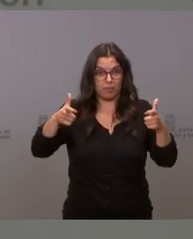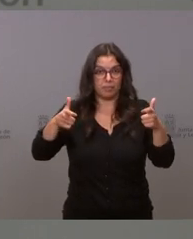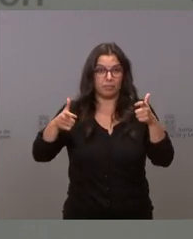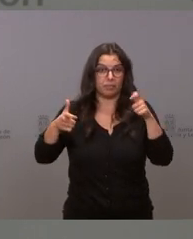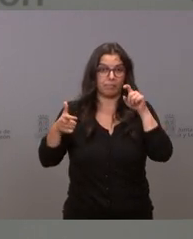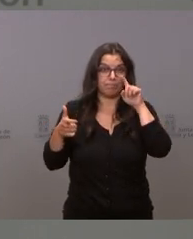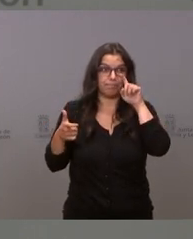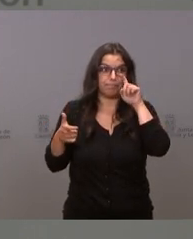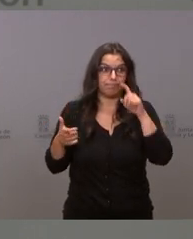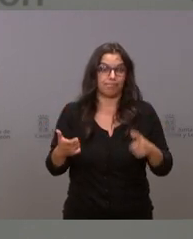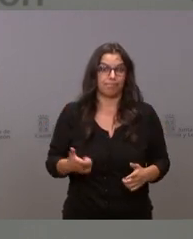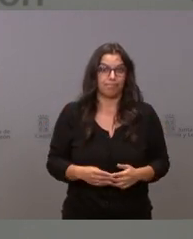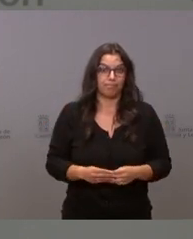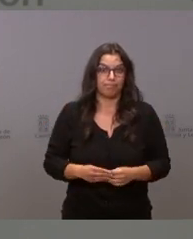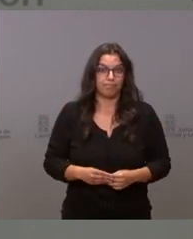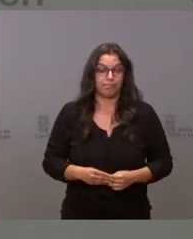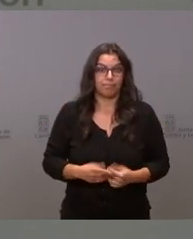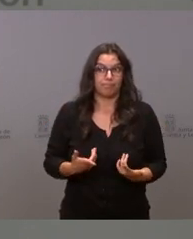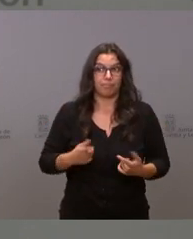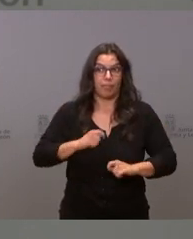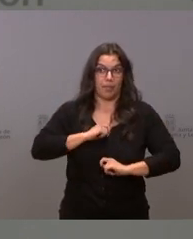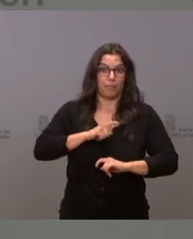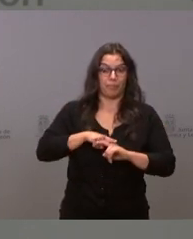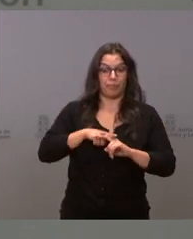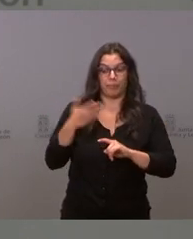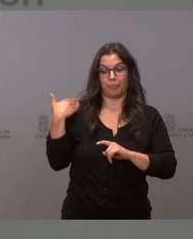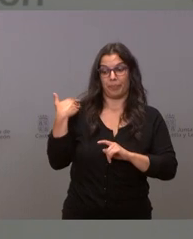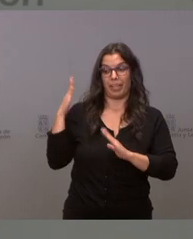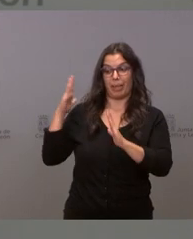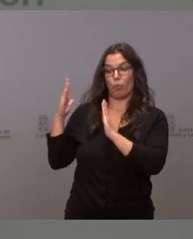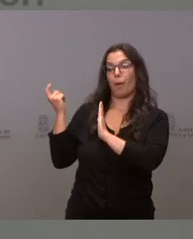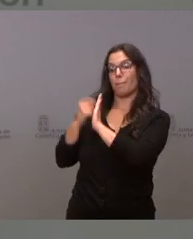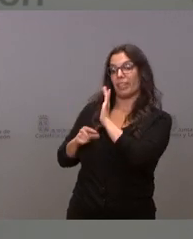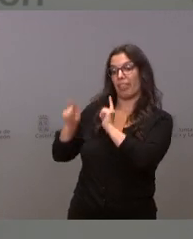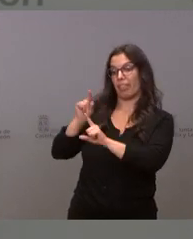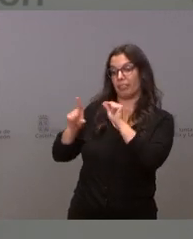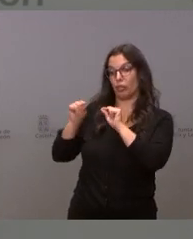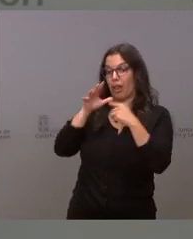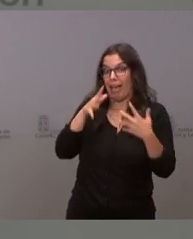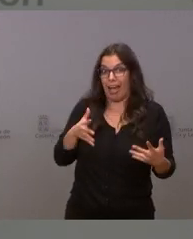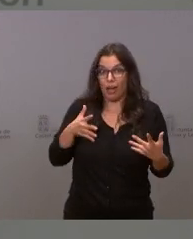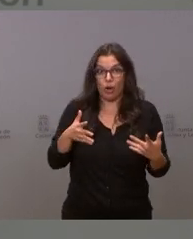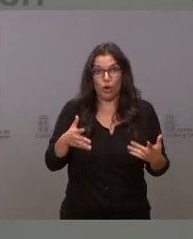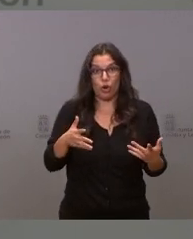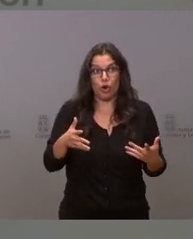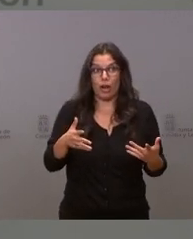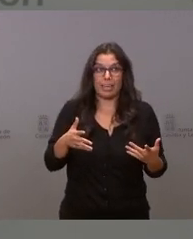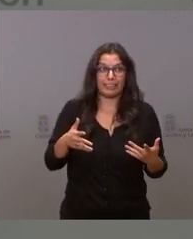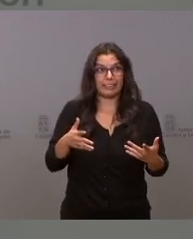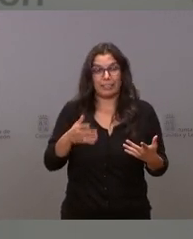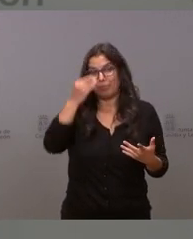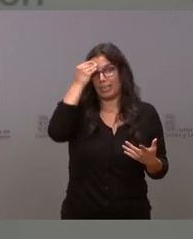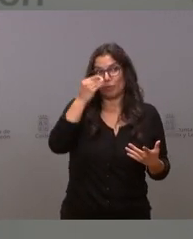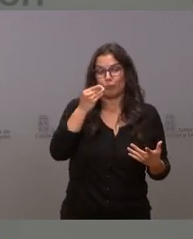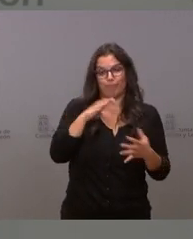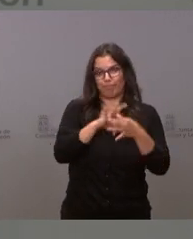que las medidas que se tomaron en otros momentos sean de dudosa eficacia en este